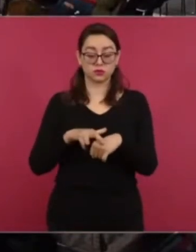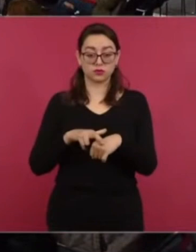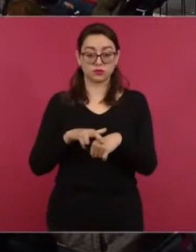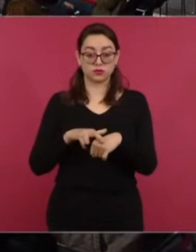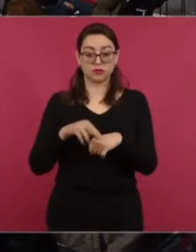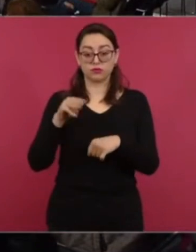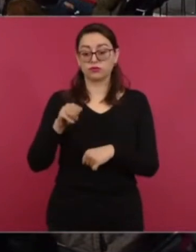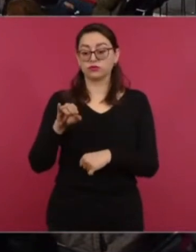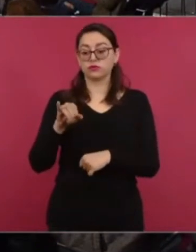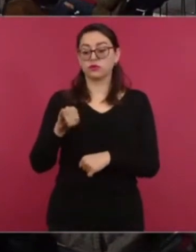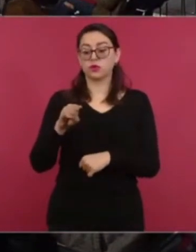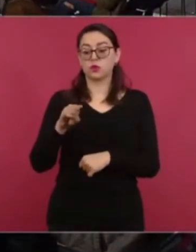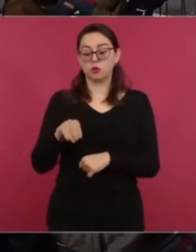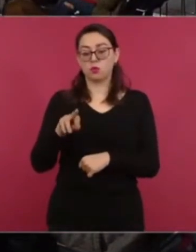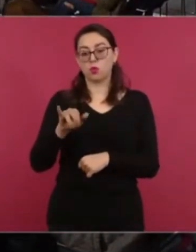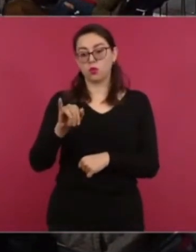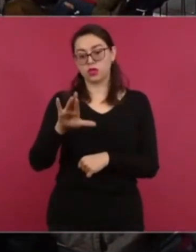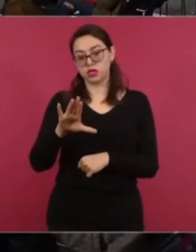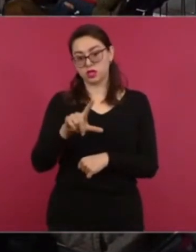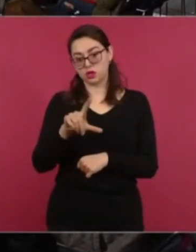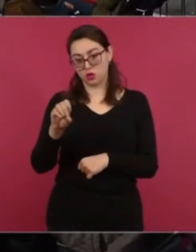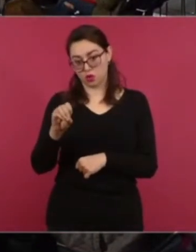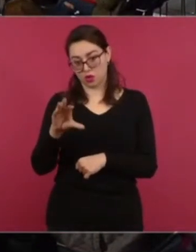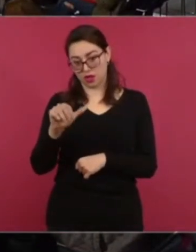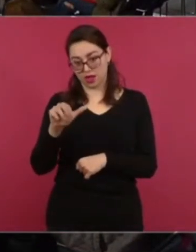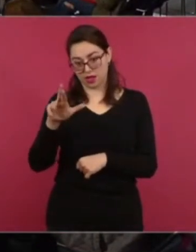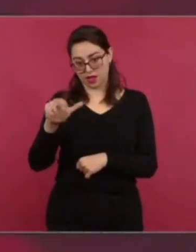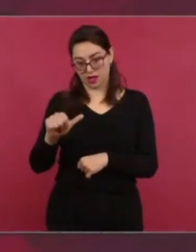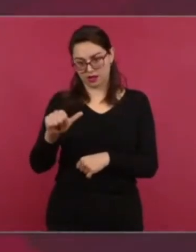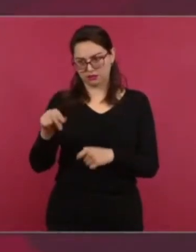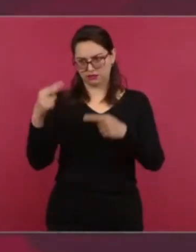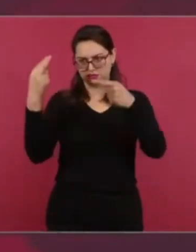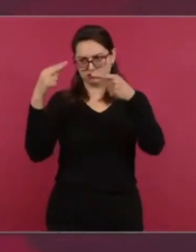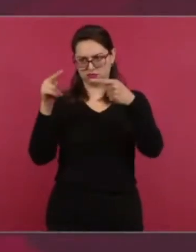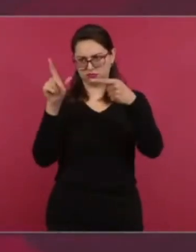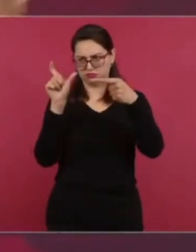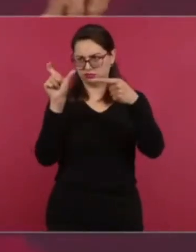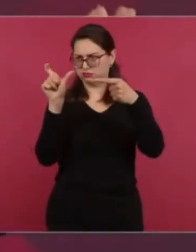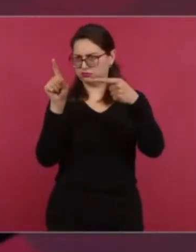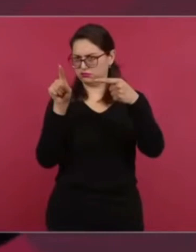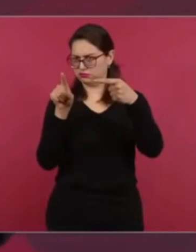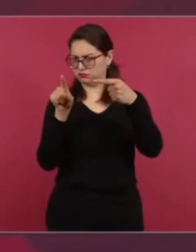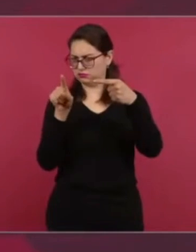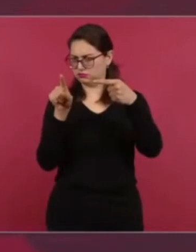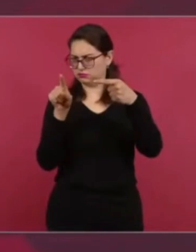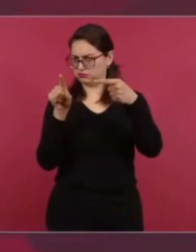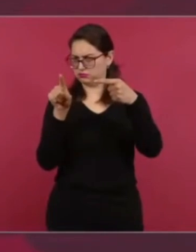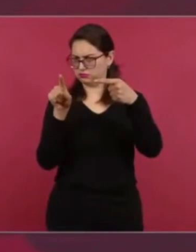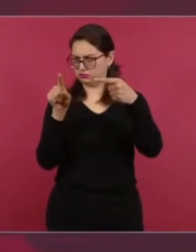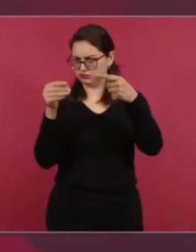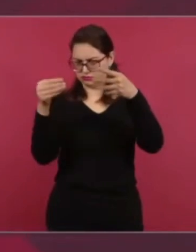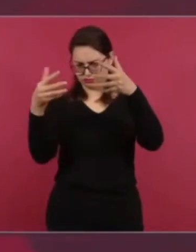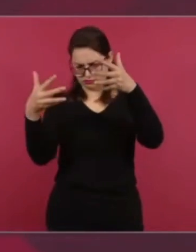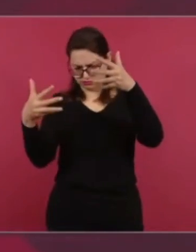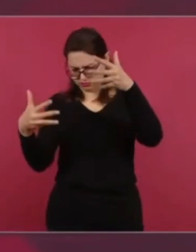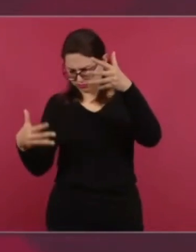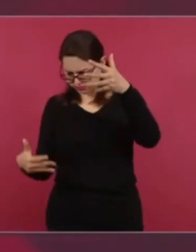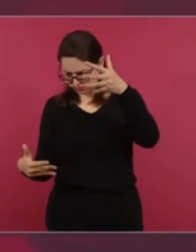Murillo Karan. Dice, no, pues, si aquí están todos los elementos,